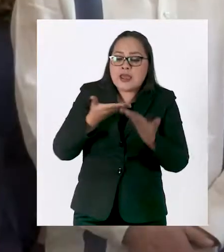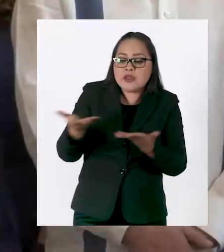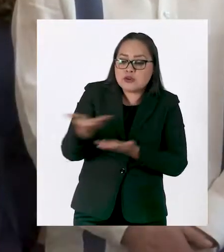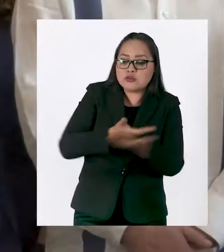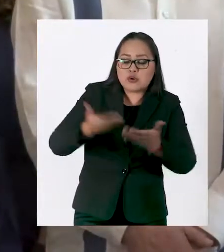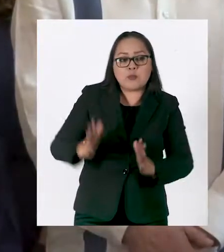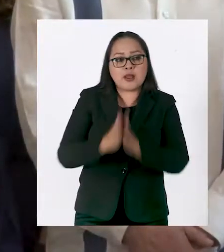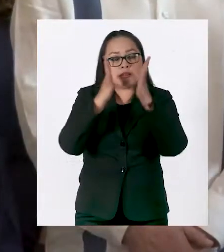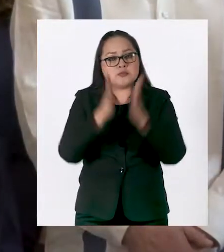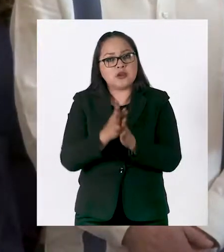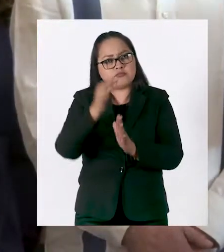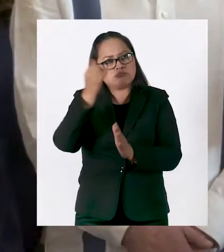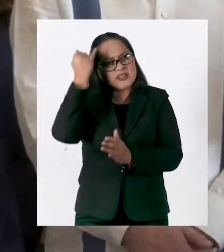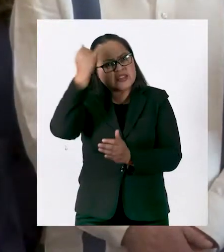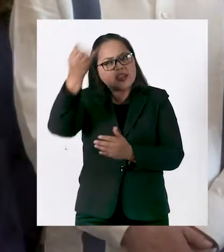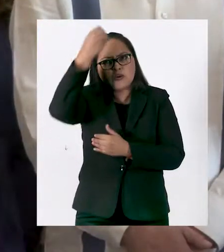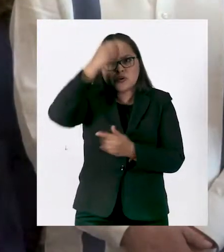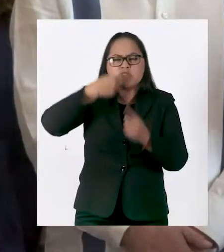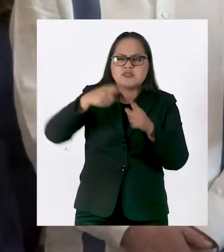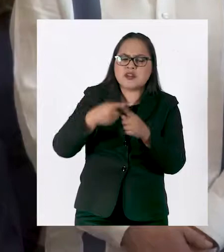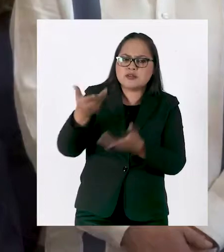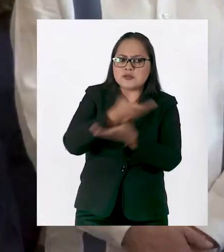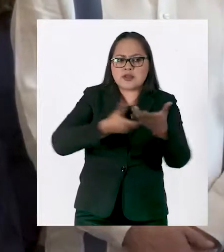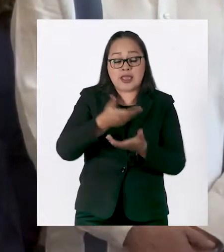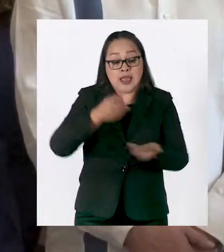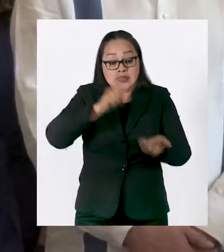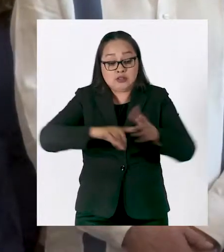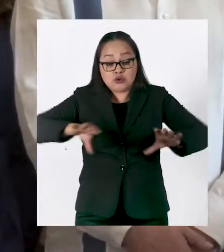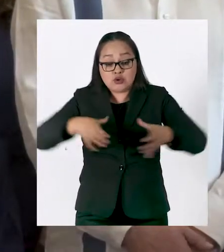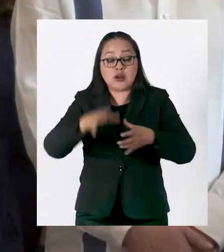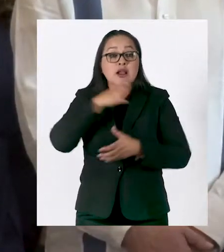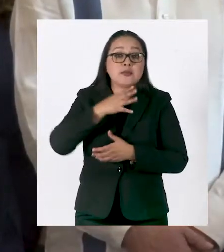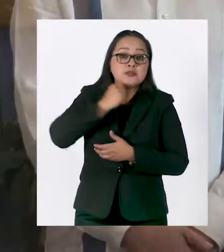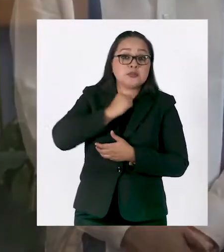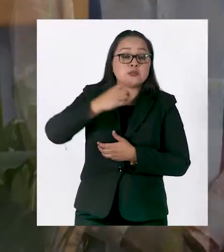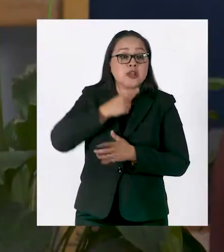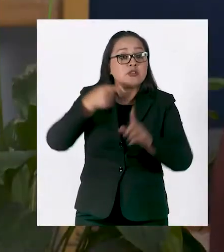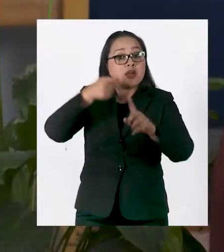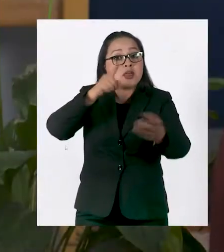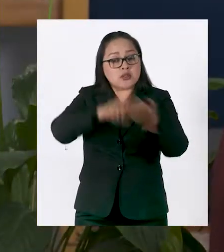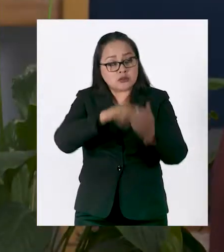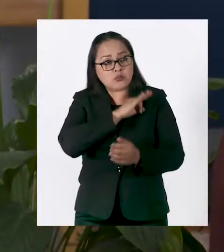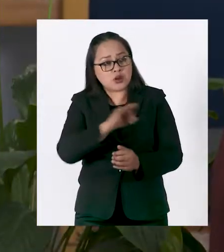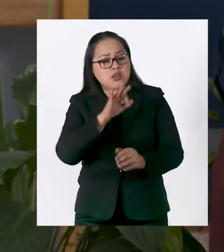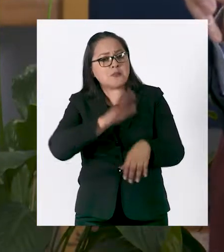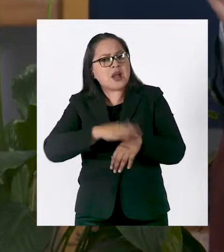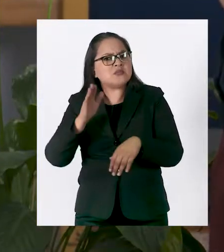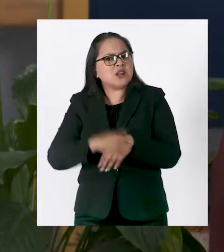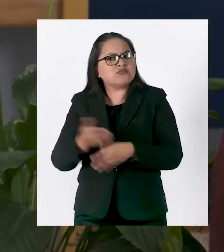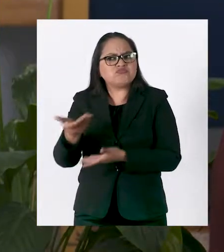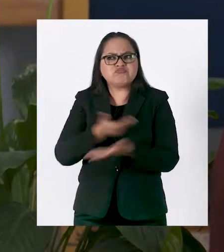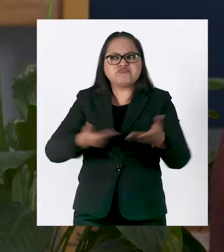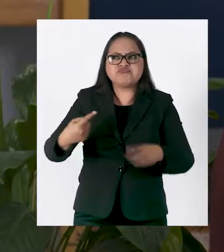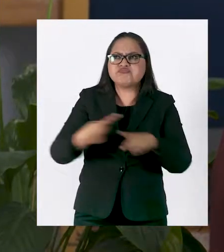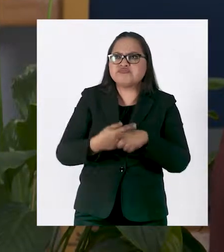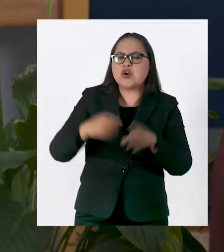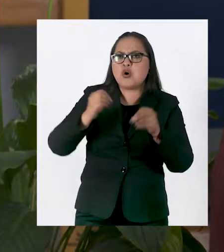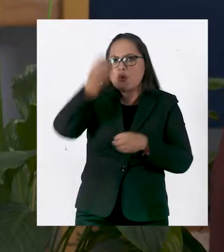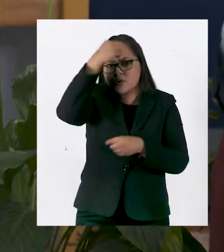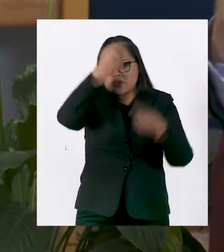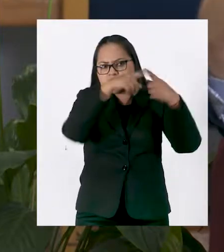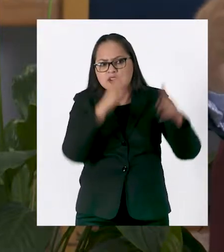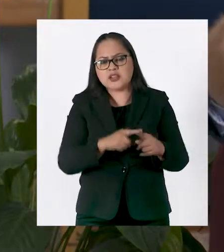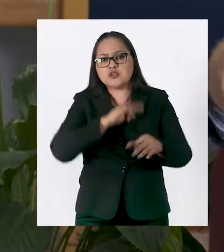abierto, el encuentro de las ideas y que el Congreso sea un resonador potente que registre las pequeñas y las